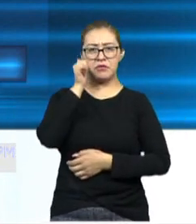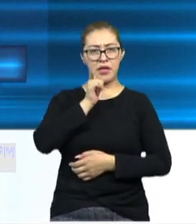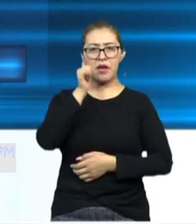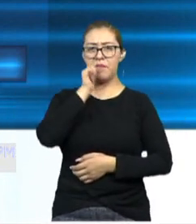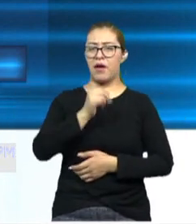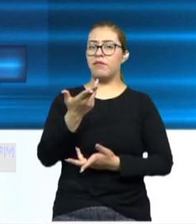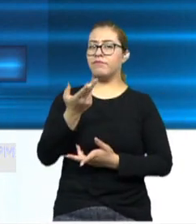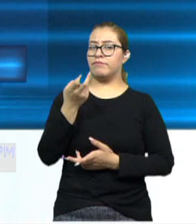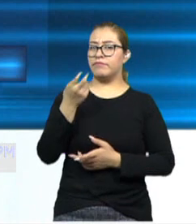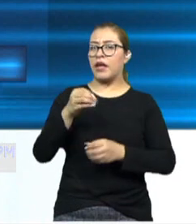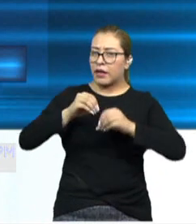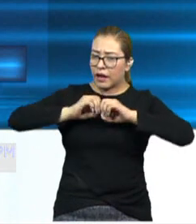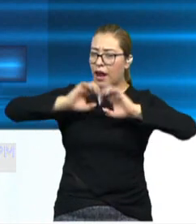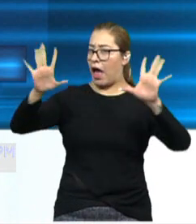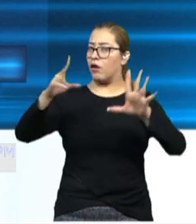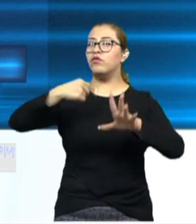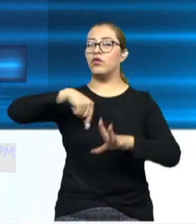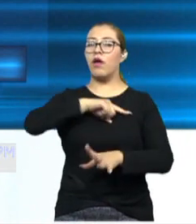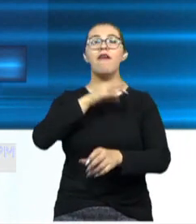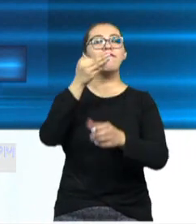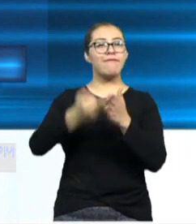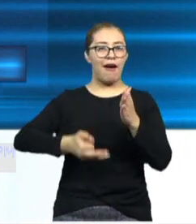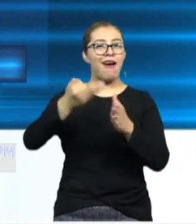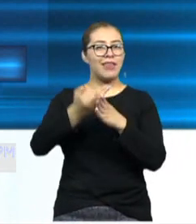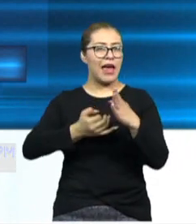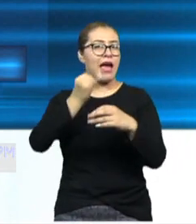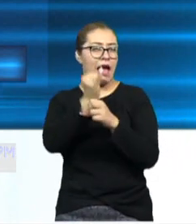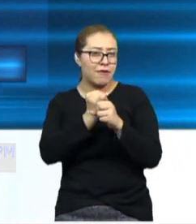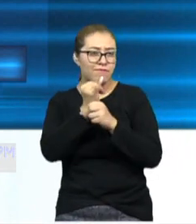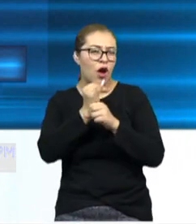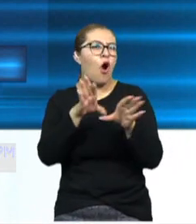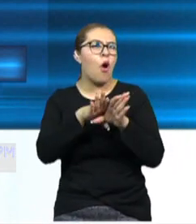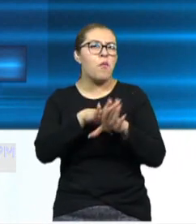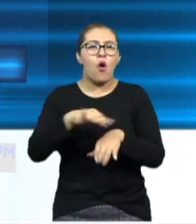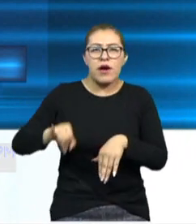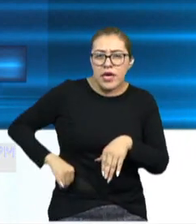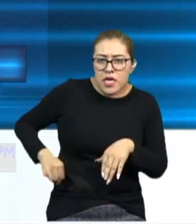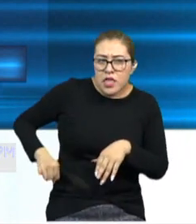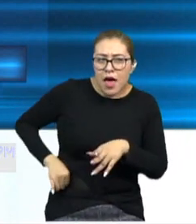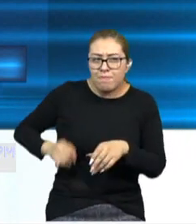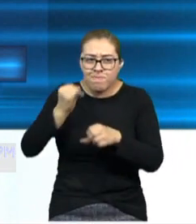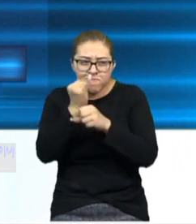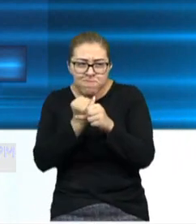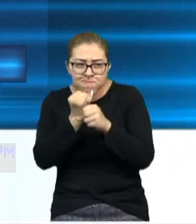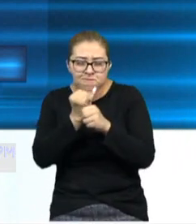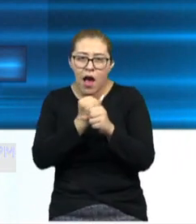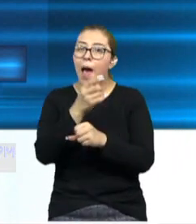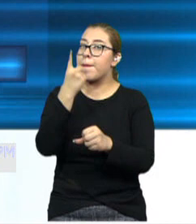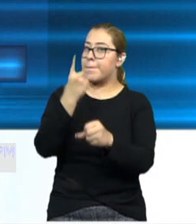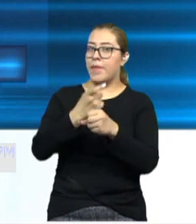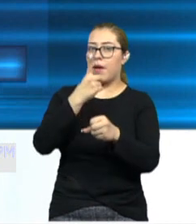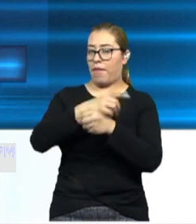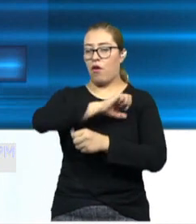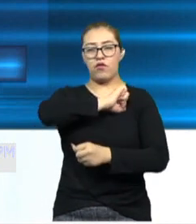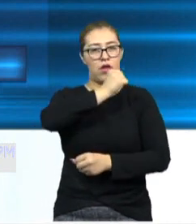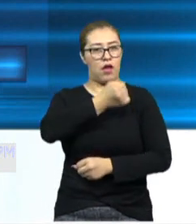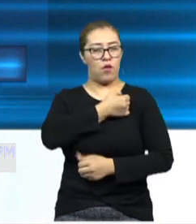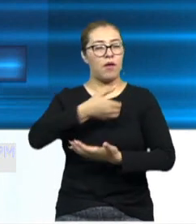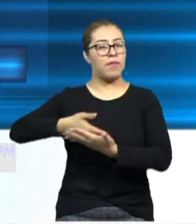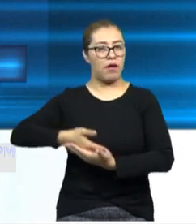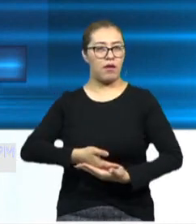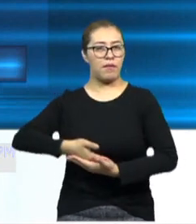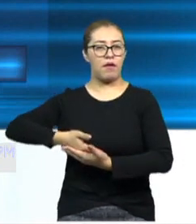requiere investigación. Esto es un hallazgo muy interesante. Sabemos que lo primero es la salud de los pequeños, y estamos